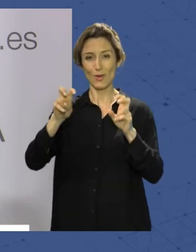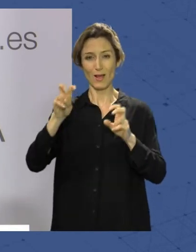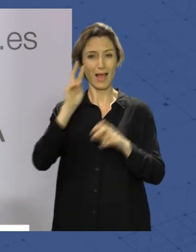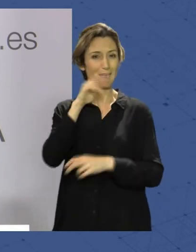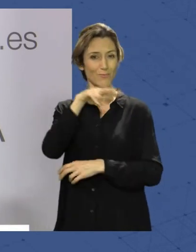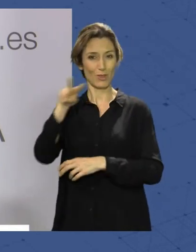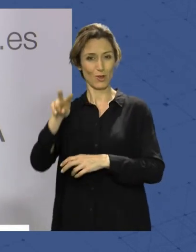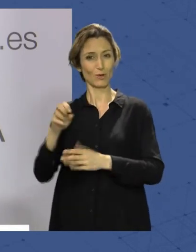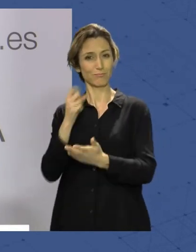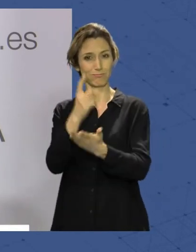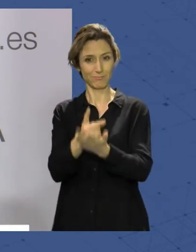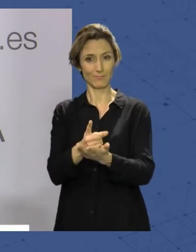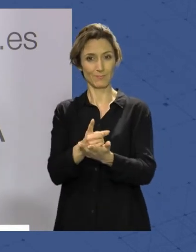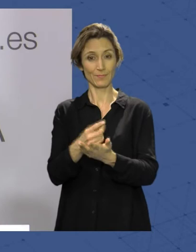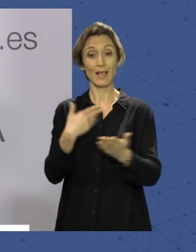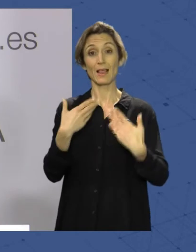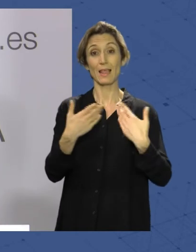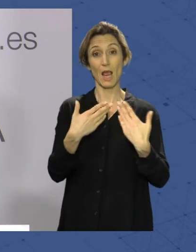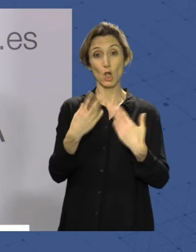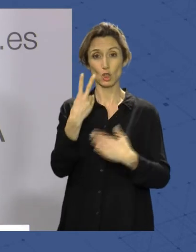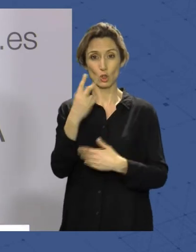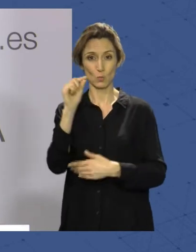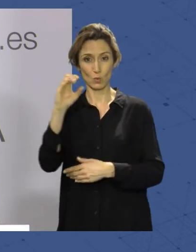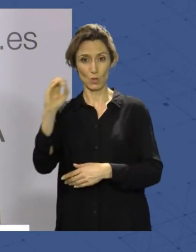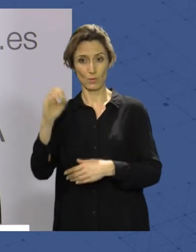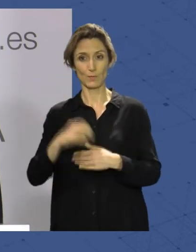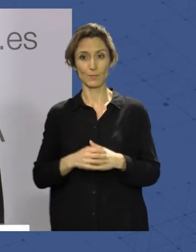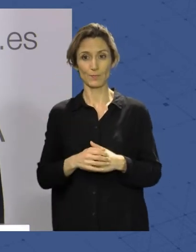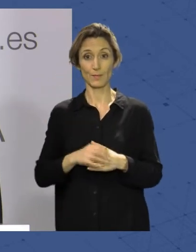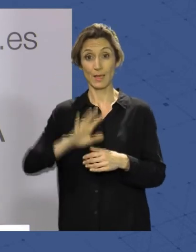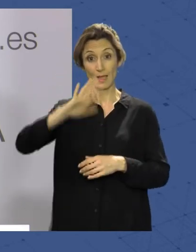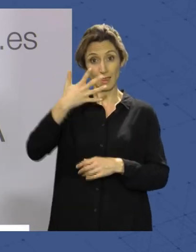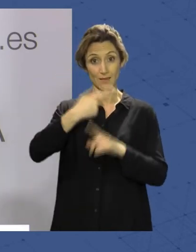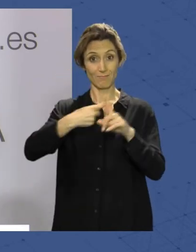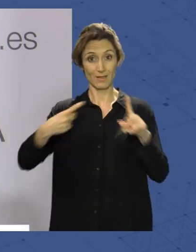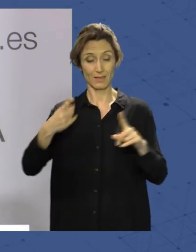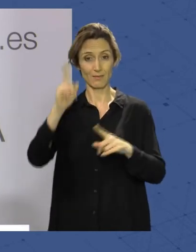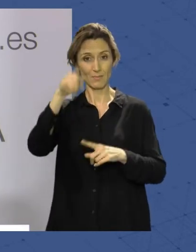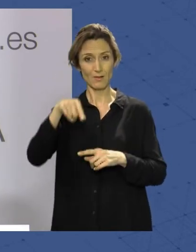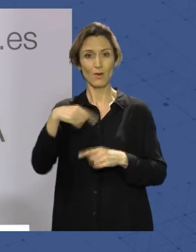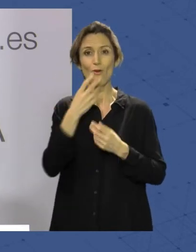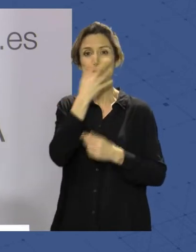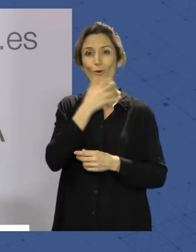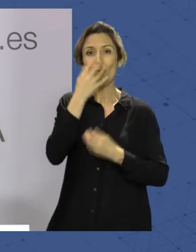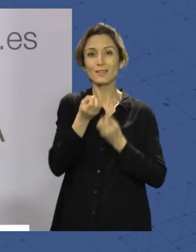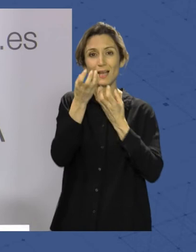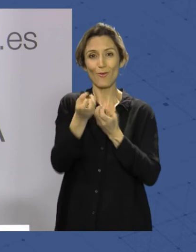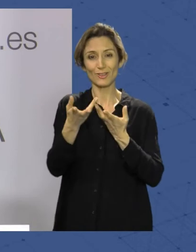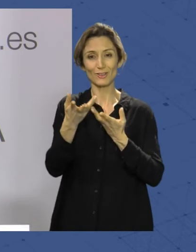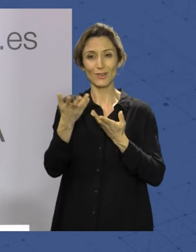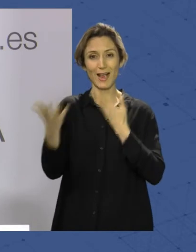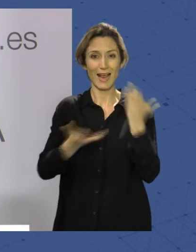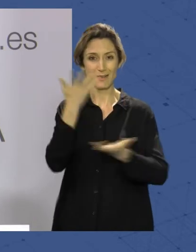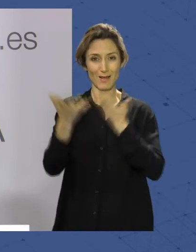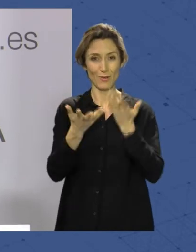otra más será la de Diálogos 2.0 a las 5 y media habrá un cuentacuento animado El Fantasma